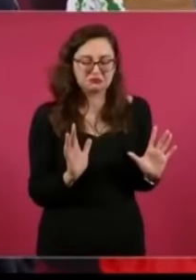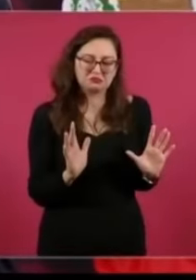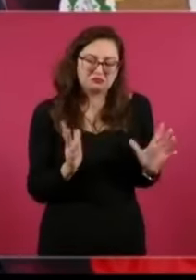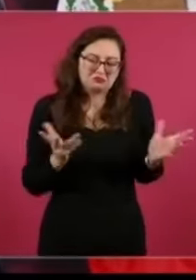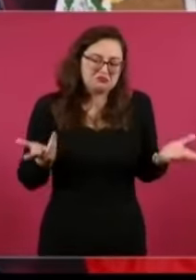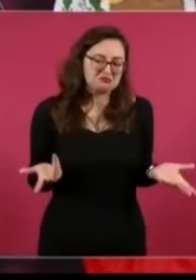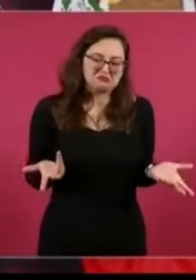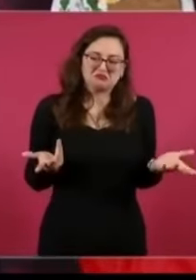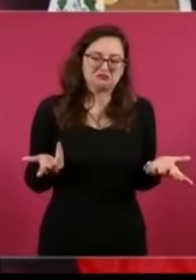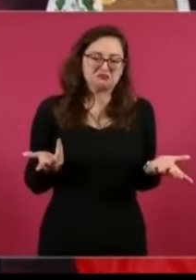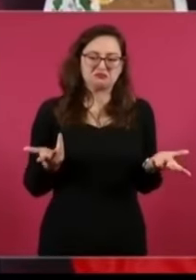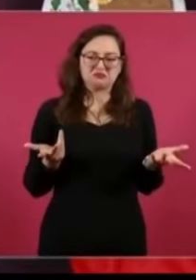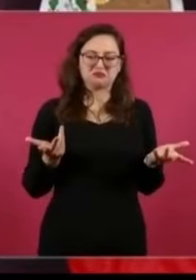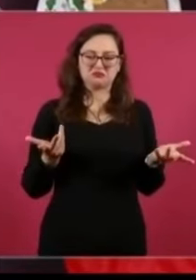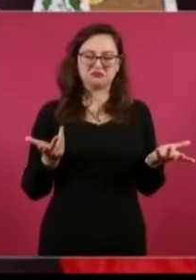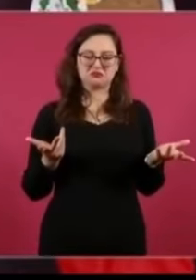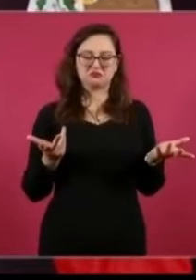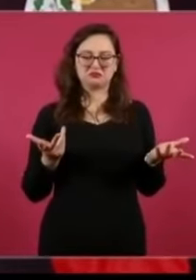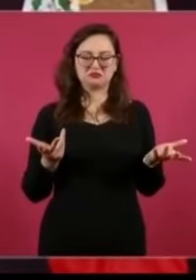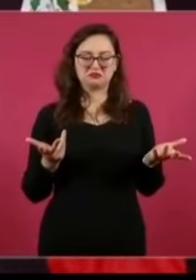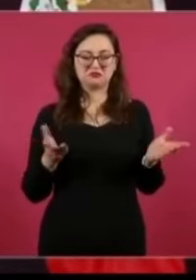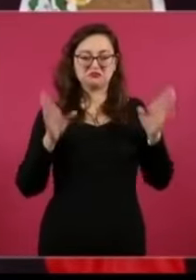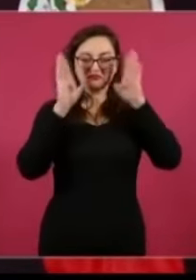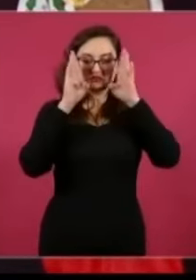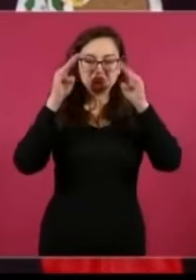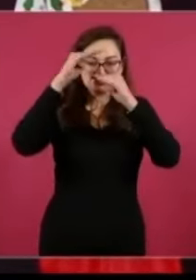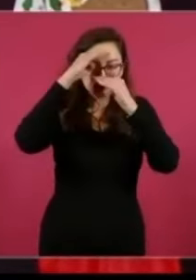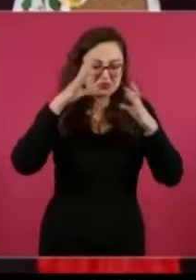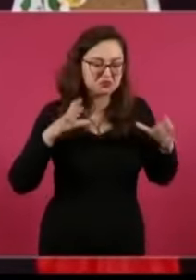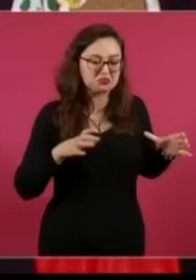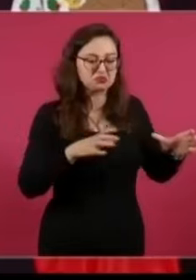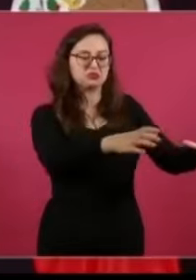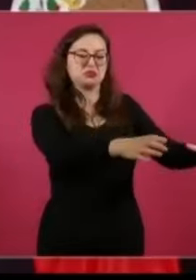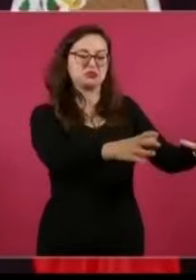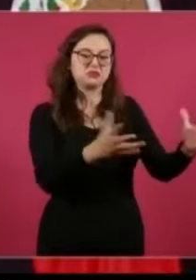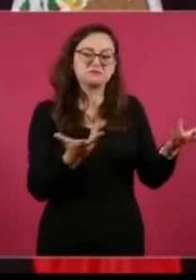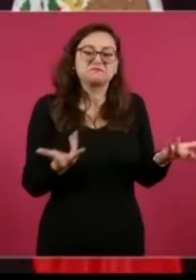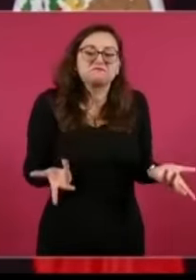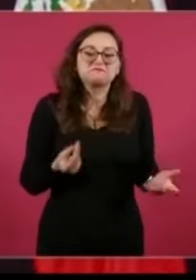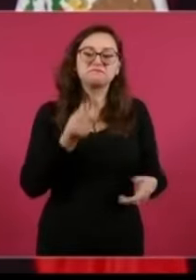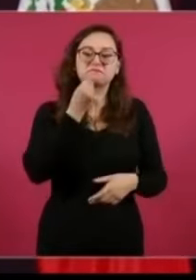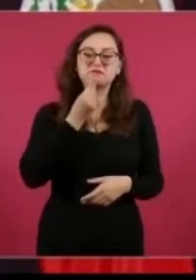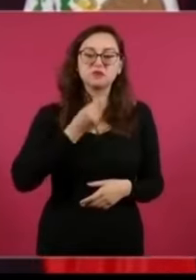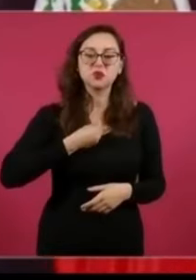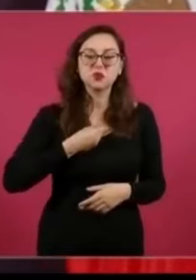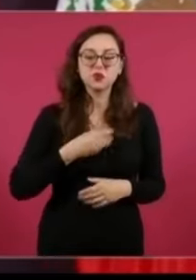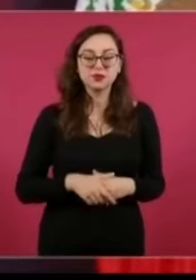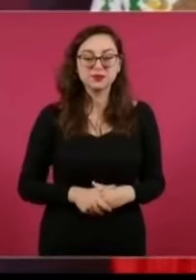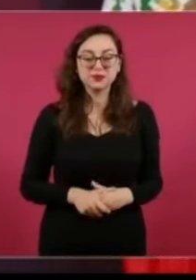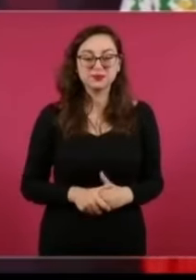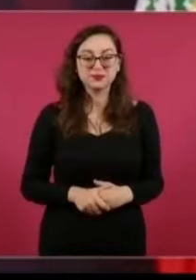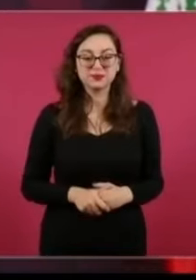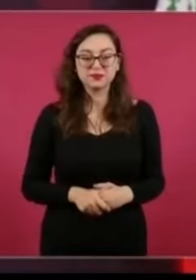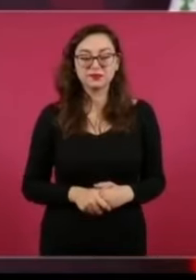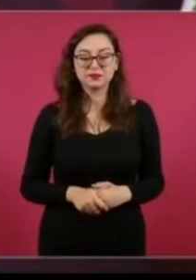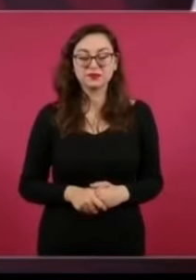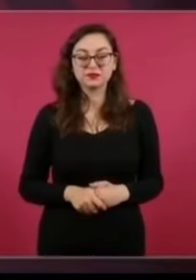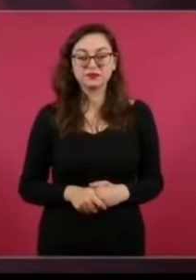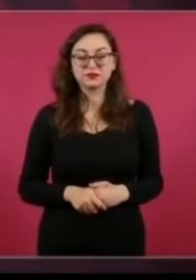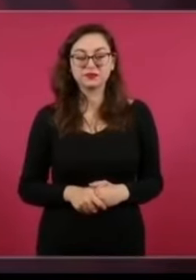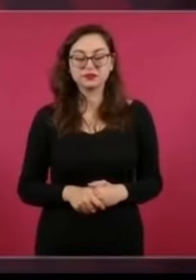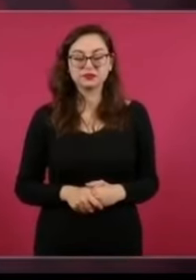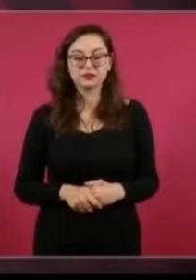trabajo habla por nosotros y no tengo nada que esconder y que, pues, están revelando datos que no deberían de estar